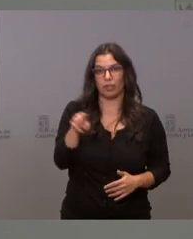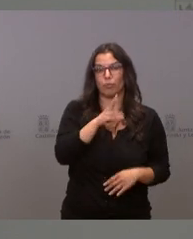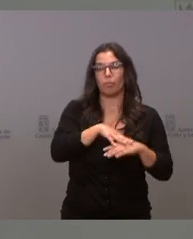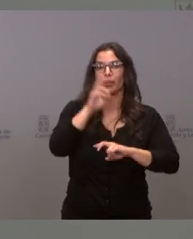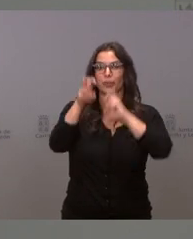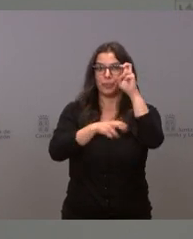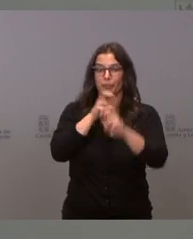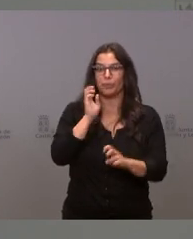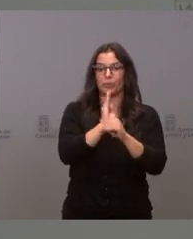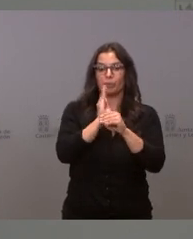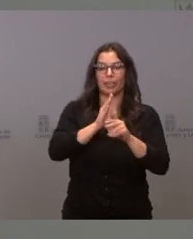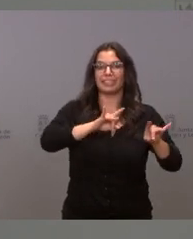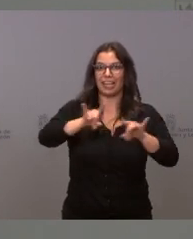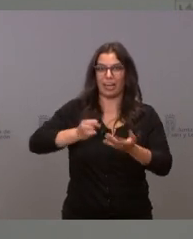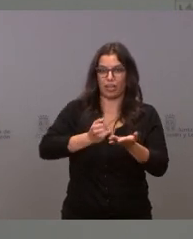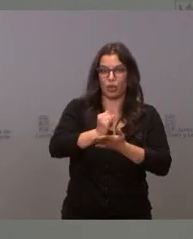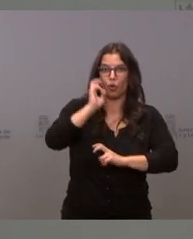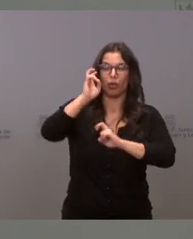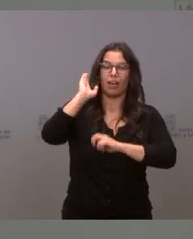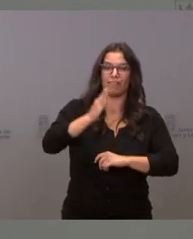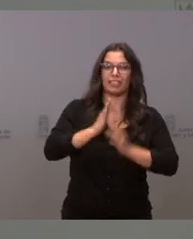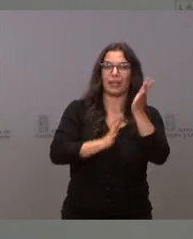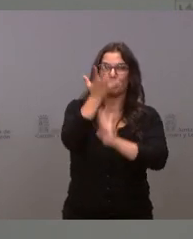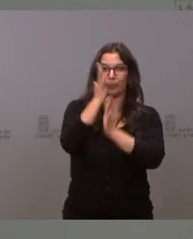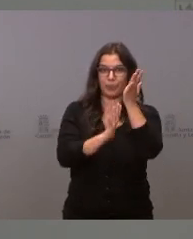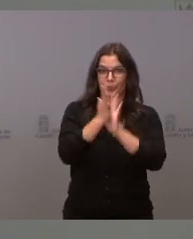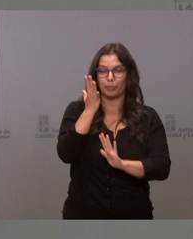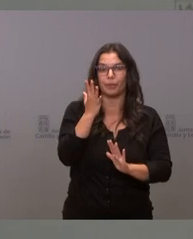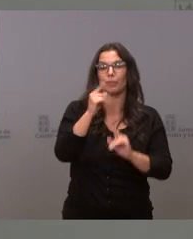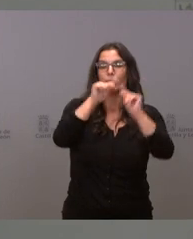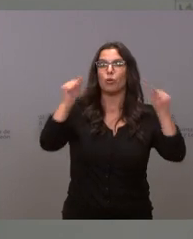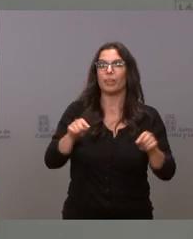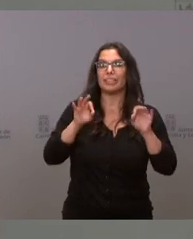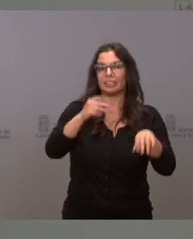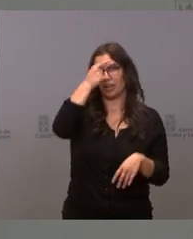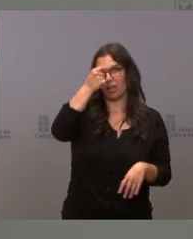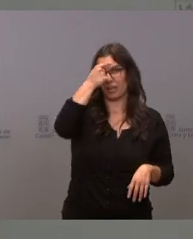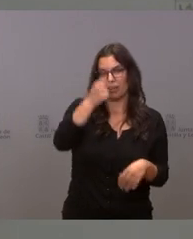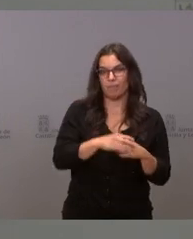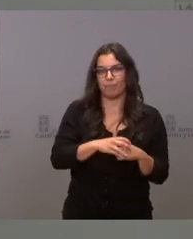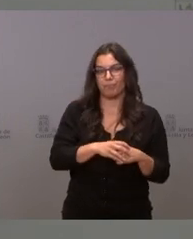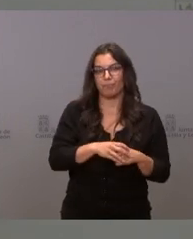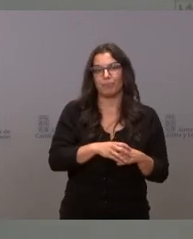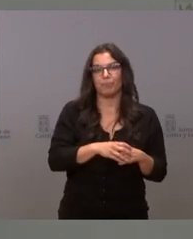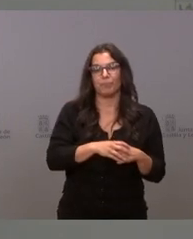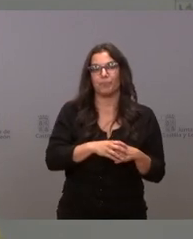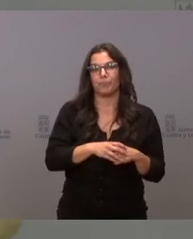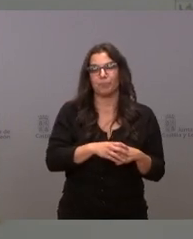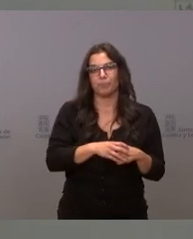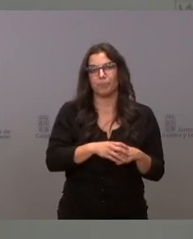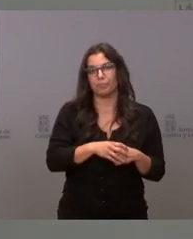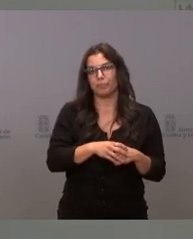restauración de los terrenos afectados por el incendio forestal de Gavilanes en la provincia de Ávila, subvención parecida a la que ya